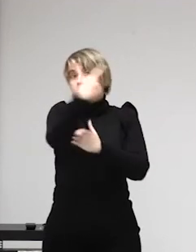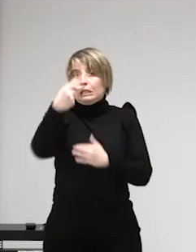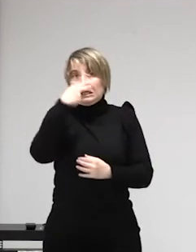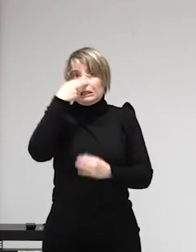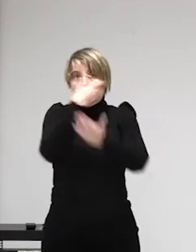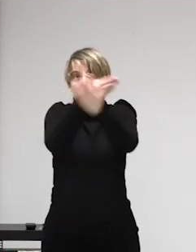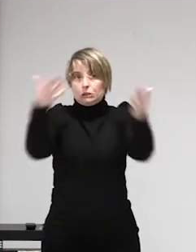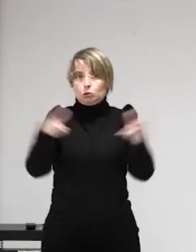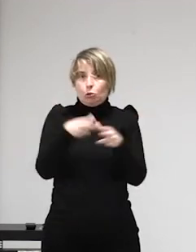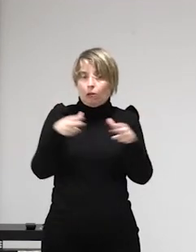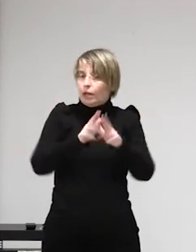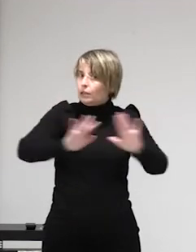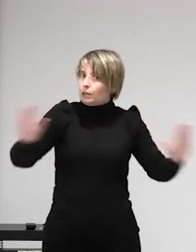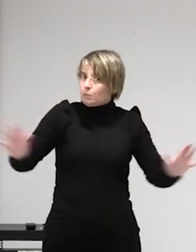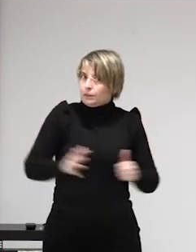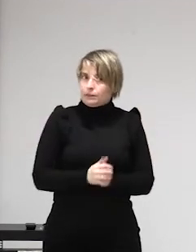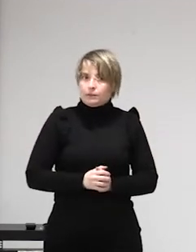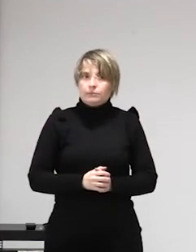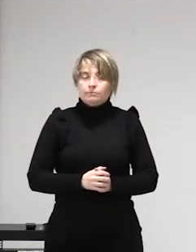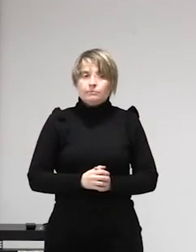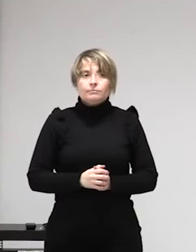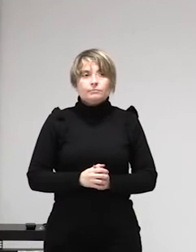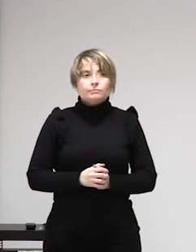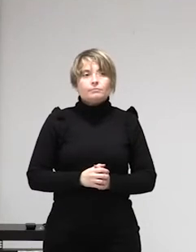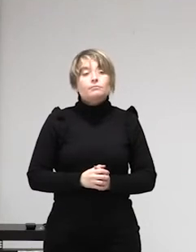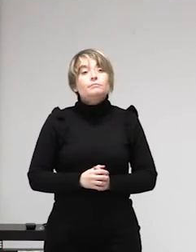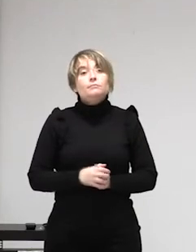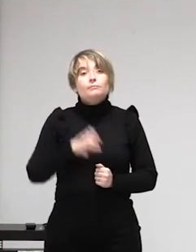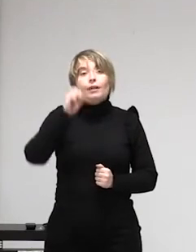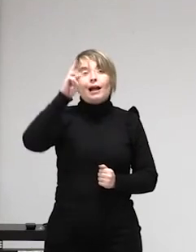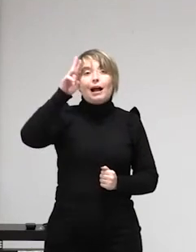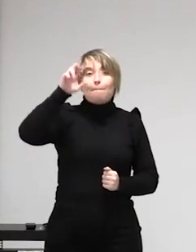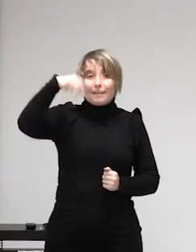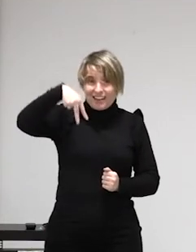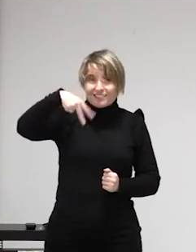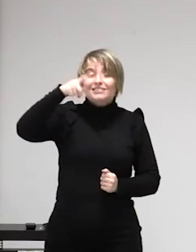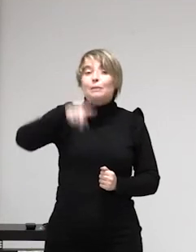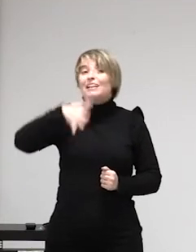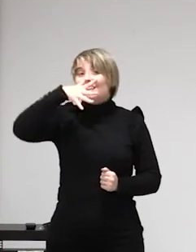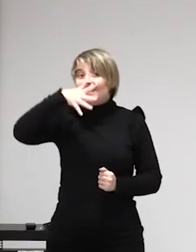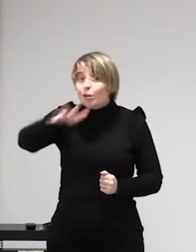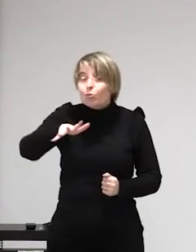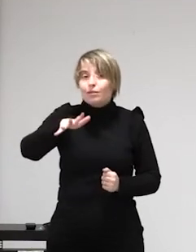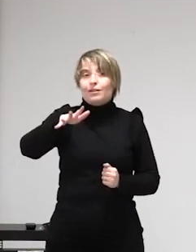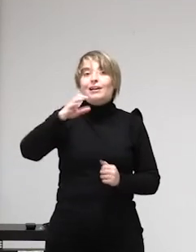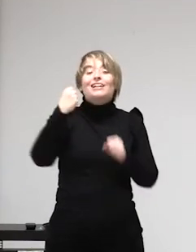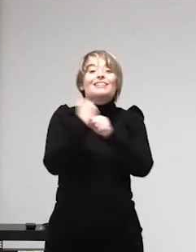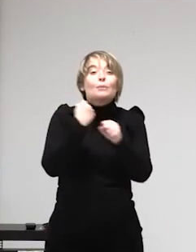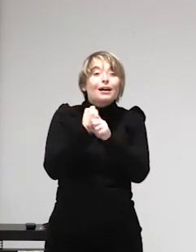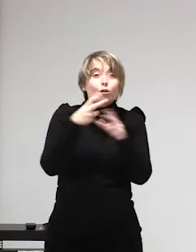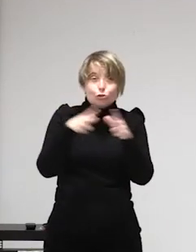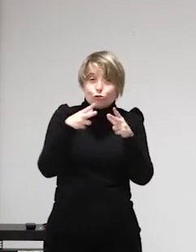mujeres de que no tienen que seguir haciéndose cargo de sus familias ni seguir enviando dinero en los países de origen que se liberen de esa carga